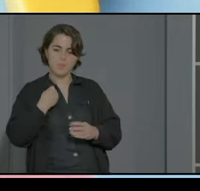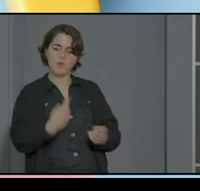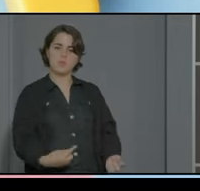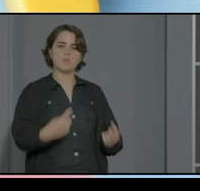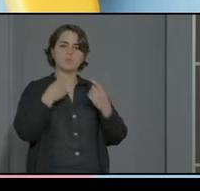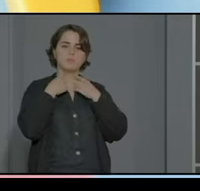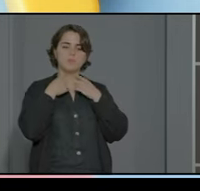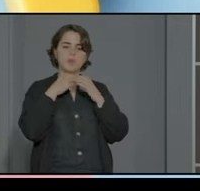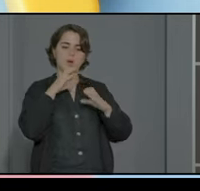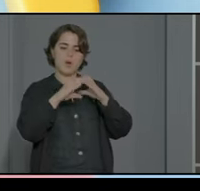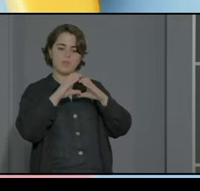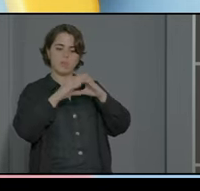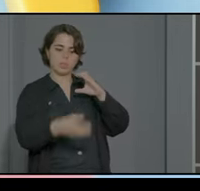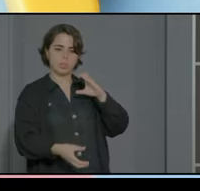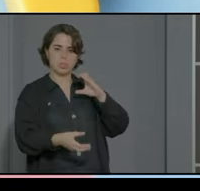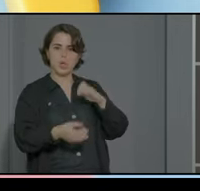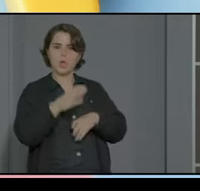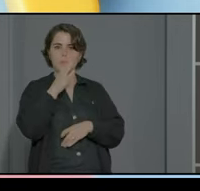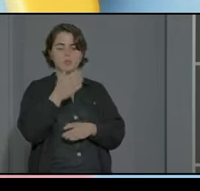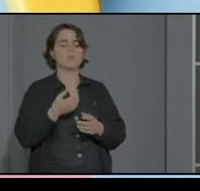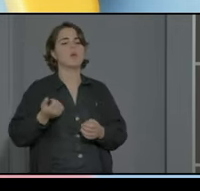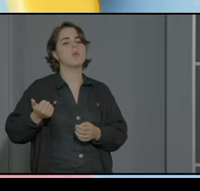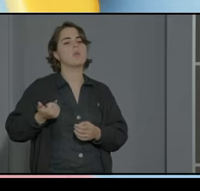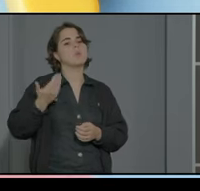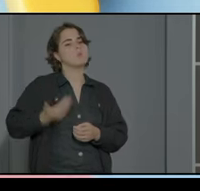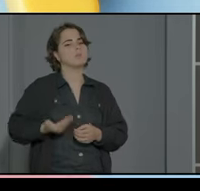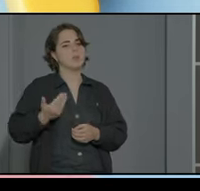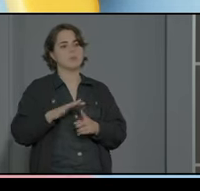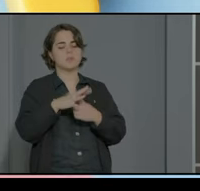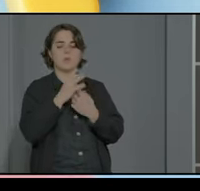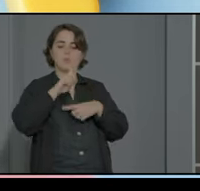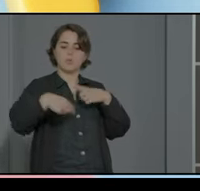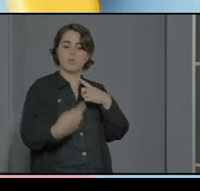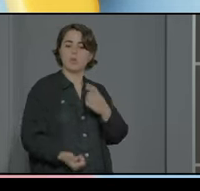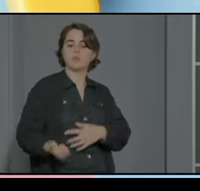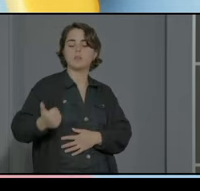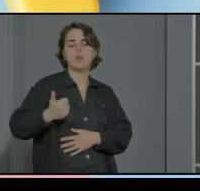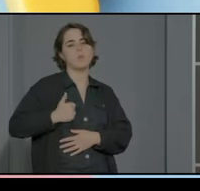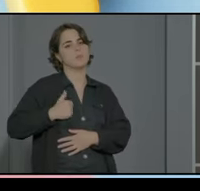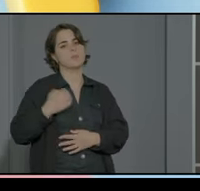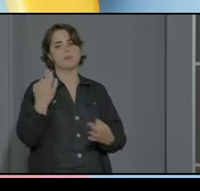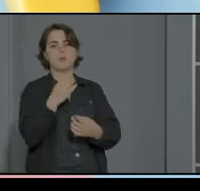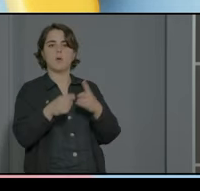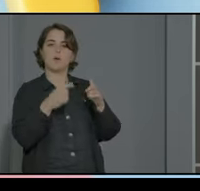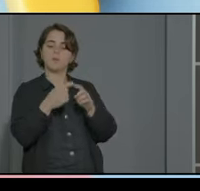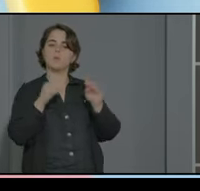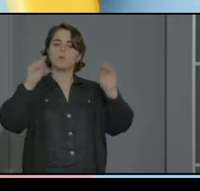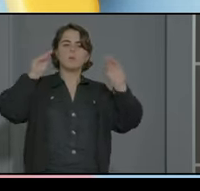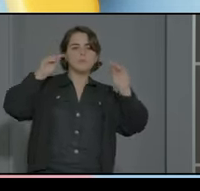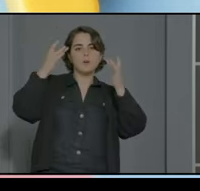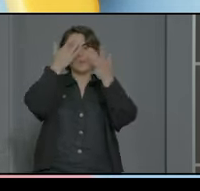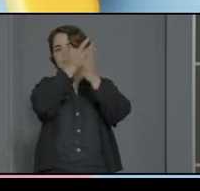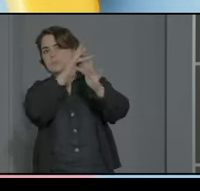relación con un igual por eso es importante también aprovechar esas situaciones que se van a dar en el día a día para formar para sensibilizar y para